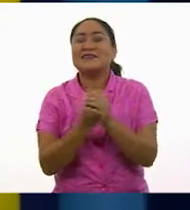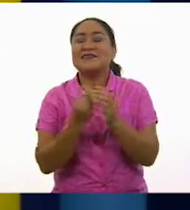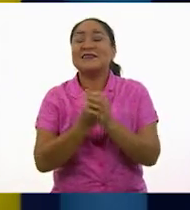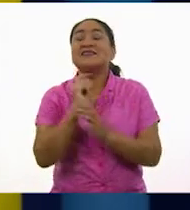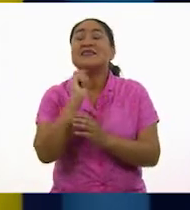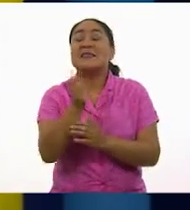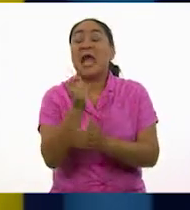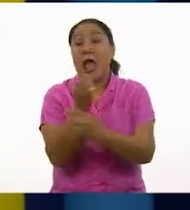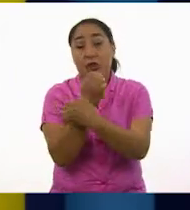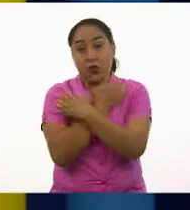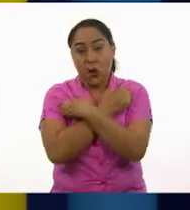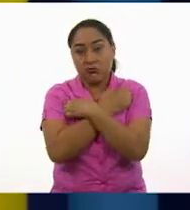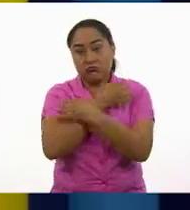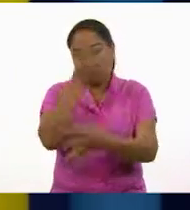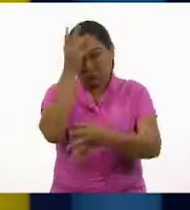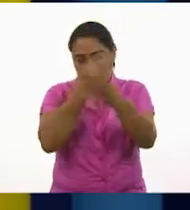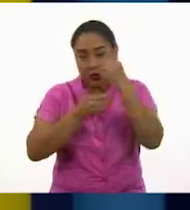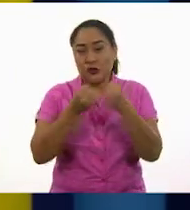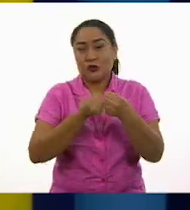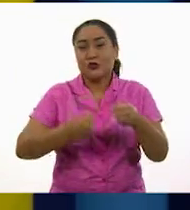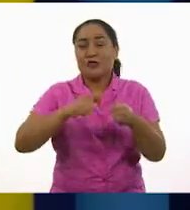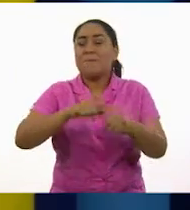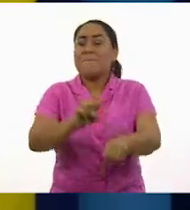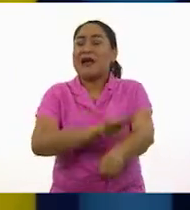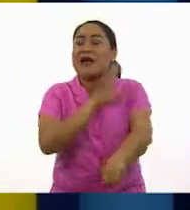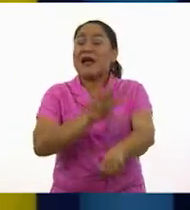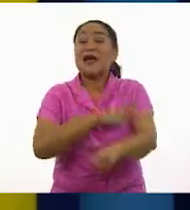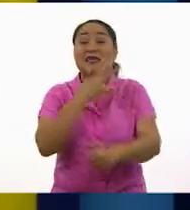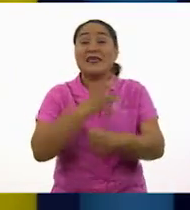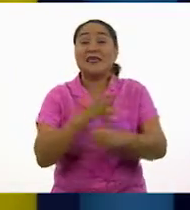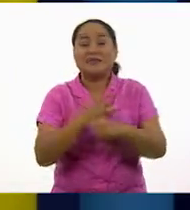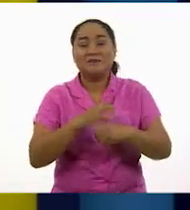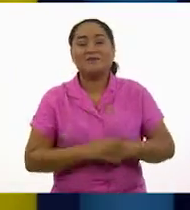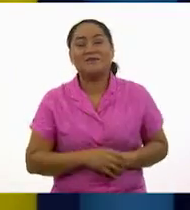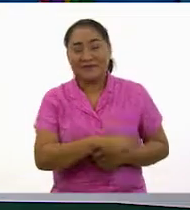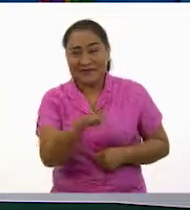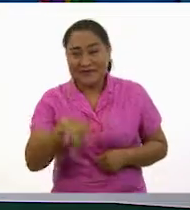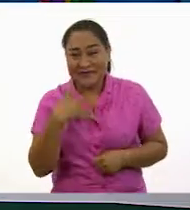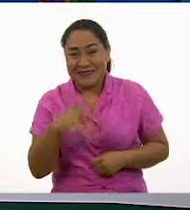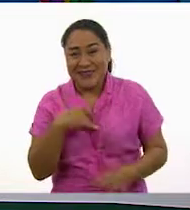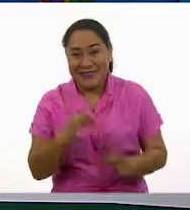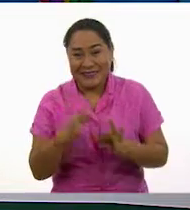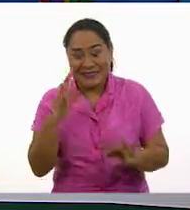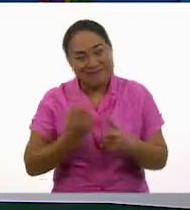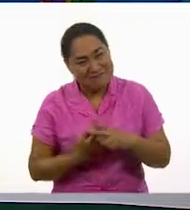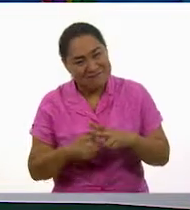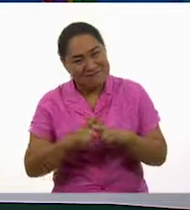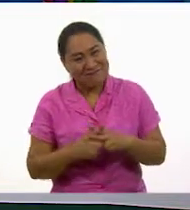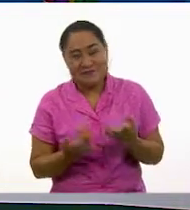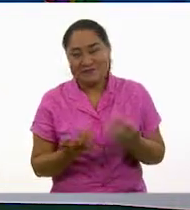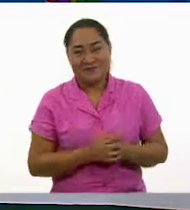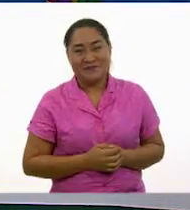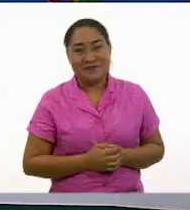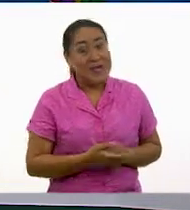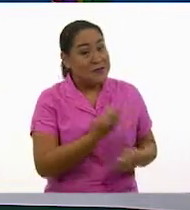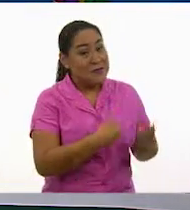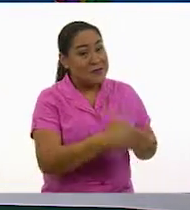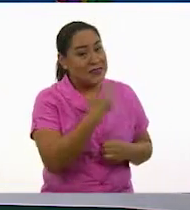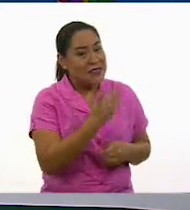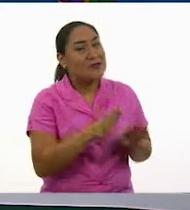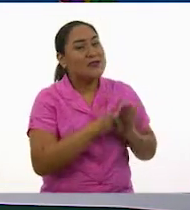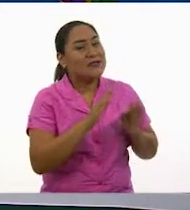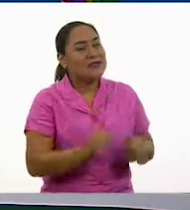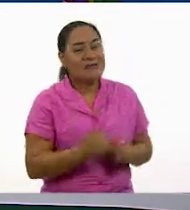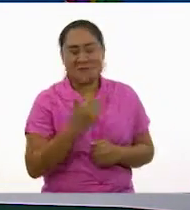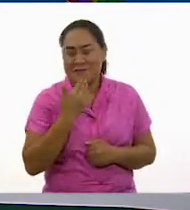educación socioemocional de quinto grado. ¿Están listos? Comenzamos. Bienvenida maestra, ¿cómo están? Muchas gracias, buenos días, bien